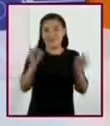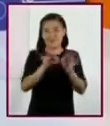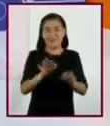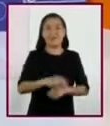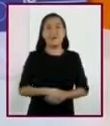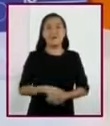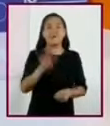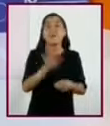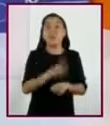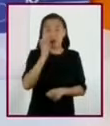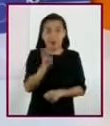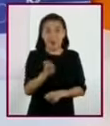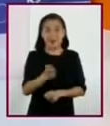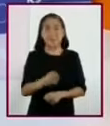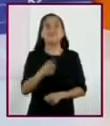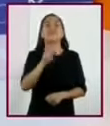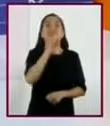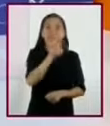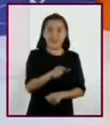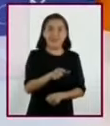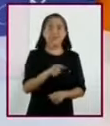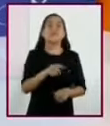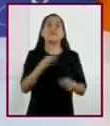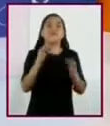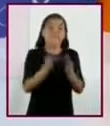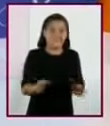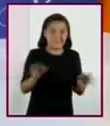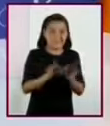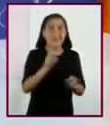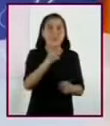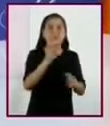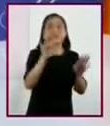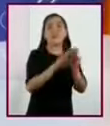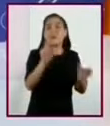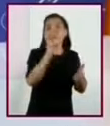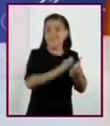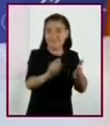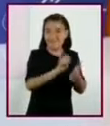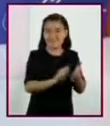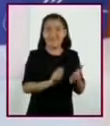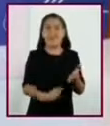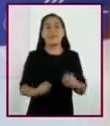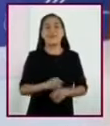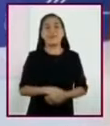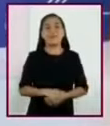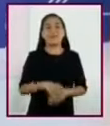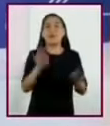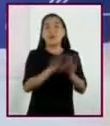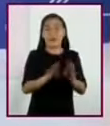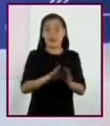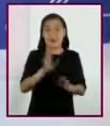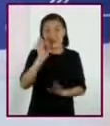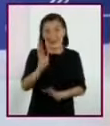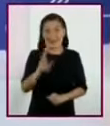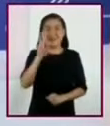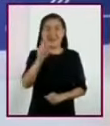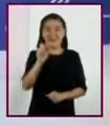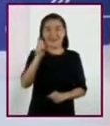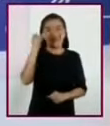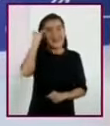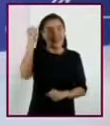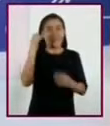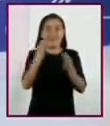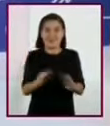Por lo tanto, también tienen su grado de importancia en el escrito. Ya que localizamos las ideas